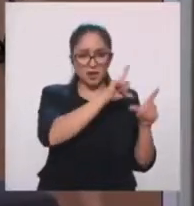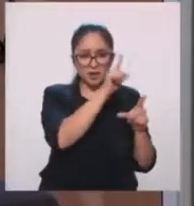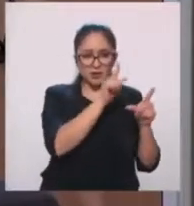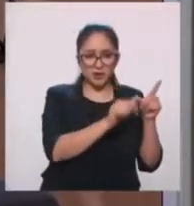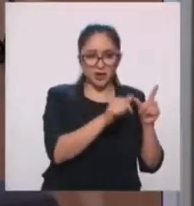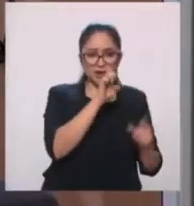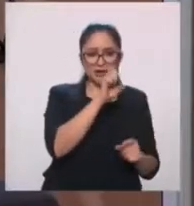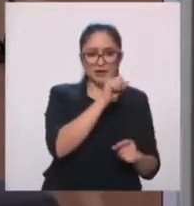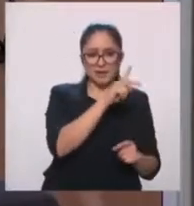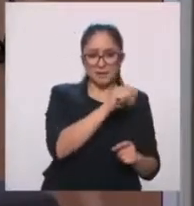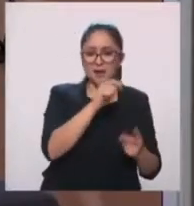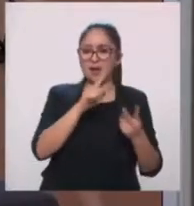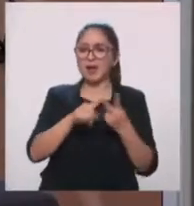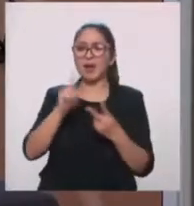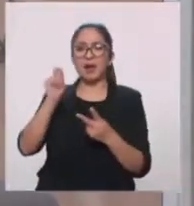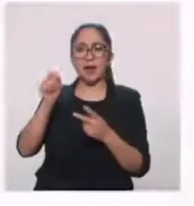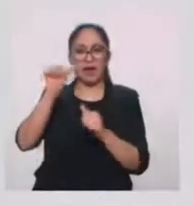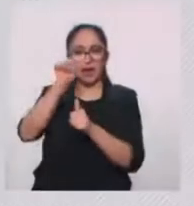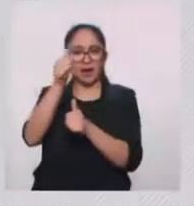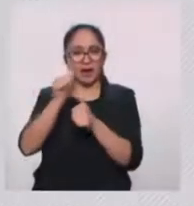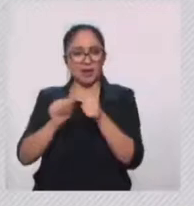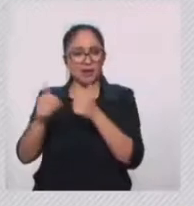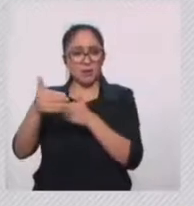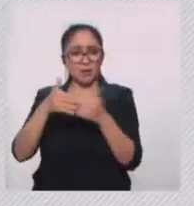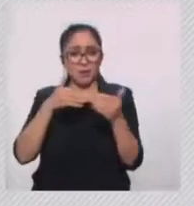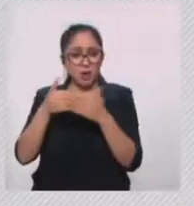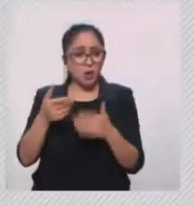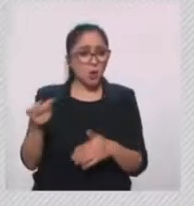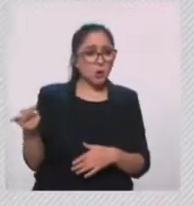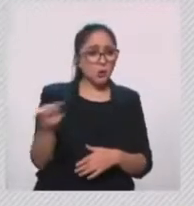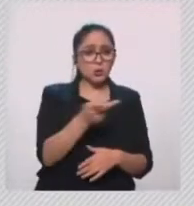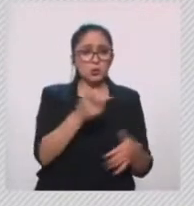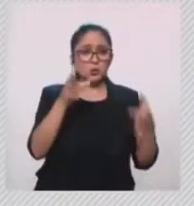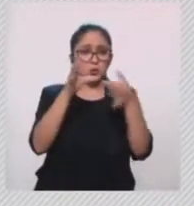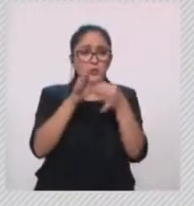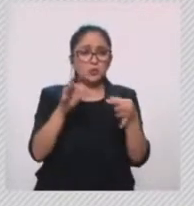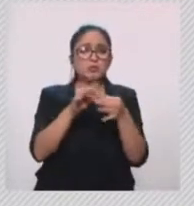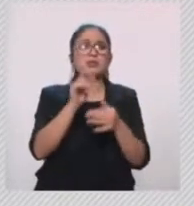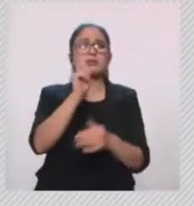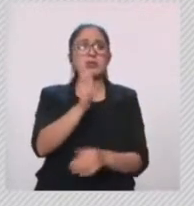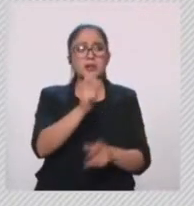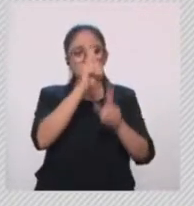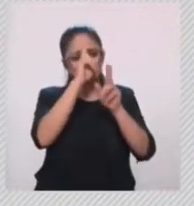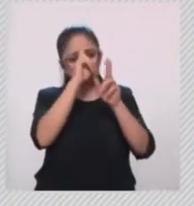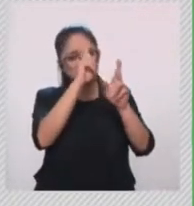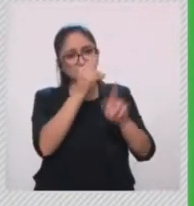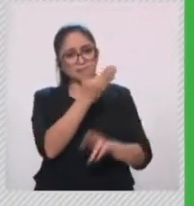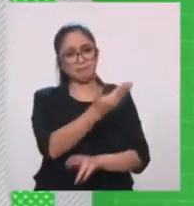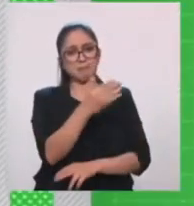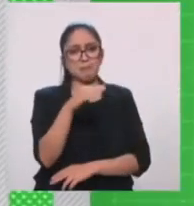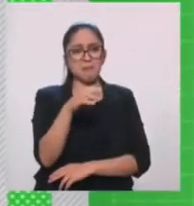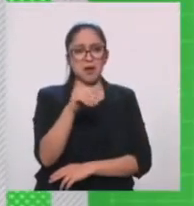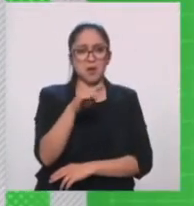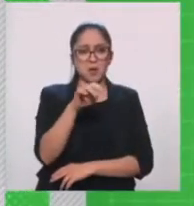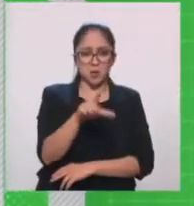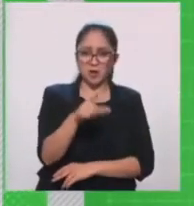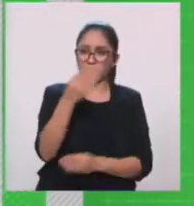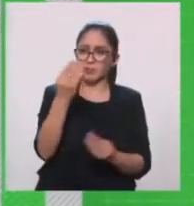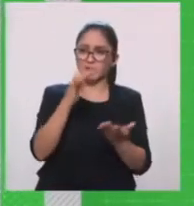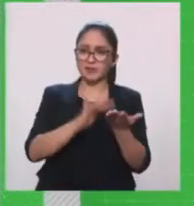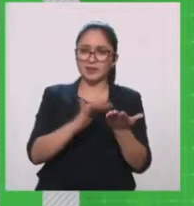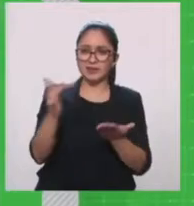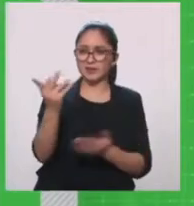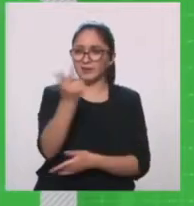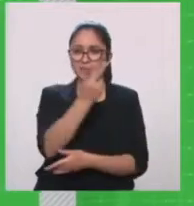curador del Museo de Arte Moderno, que nos hablaron en esta ocasión de la muestra gráfica y abstracción homenaje a Manuel Felgueres. Muchísimas gracias por estar con nosotros.